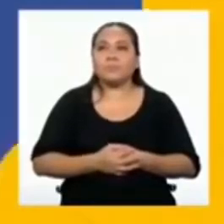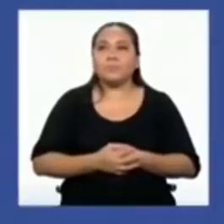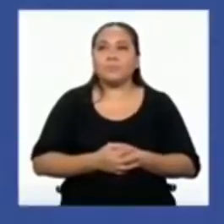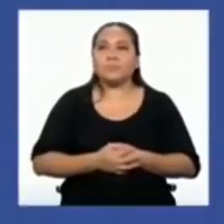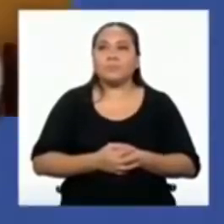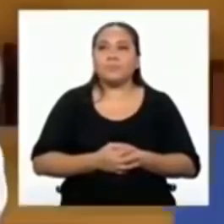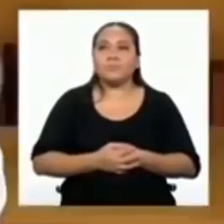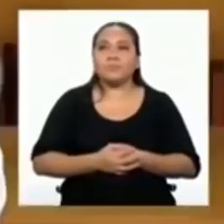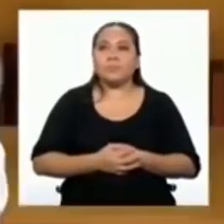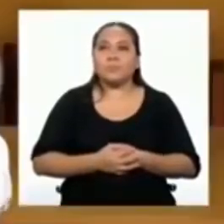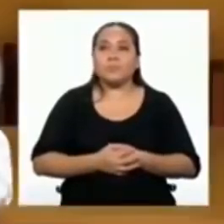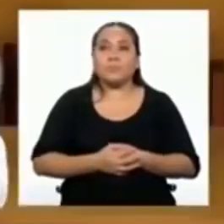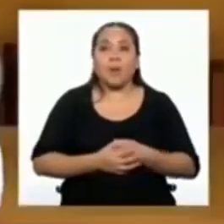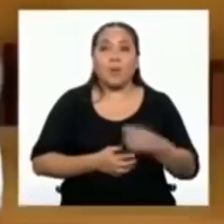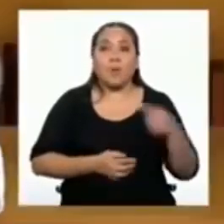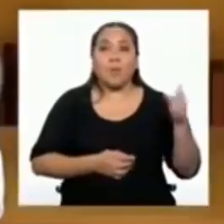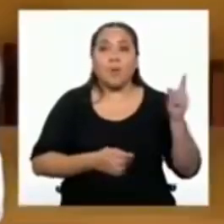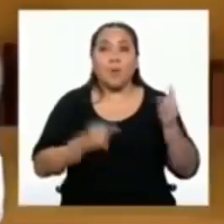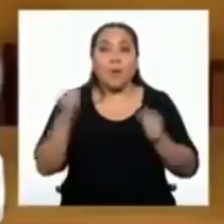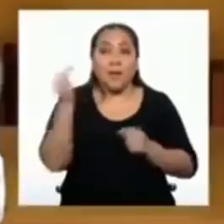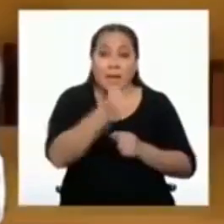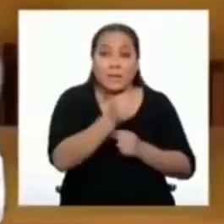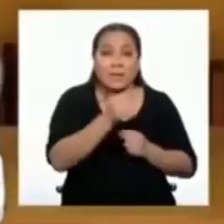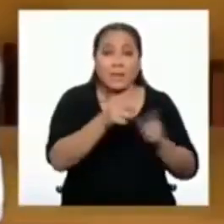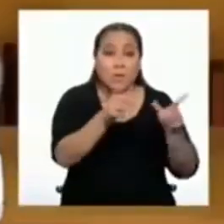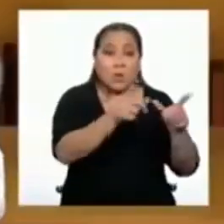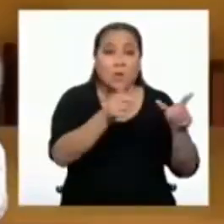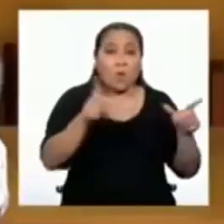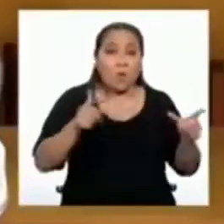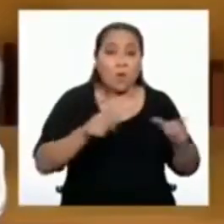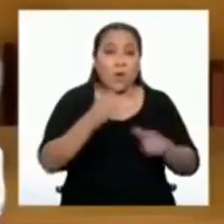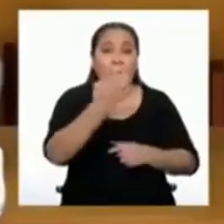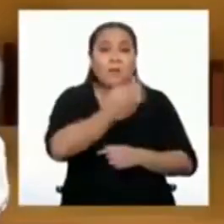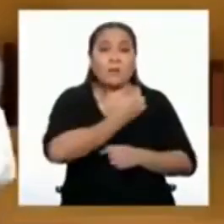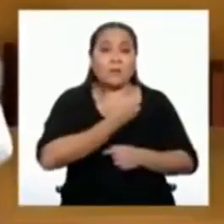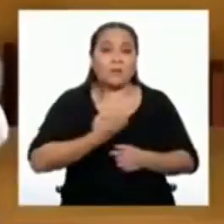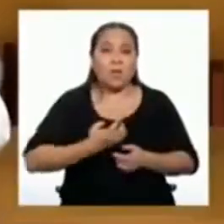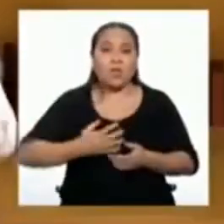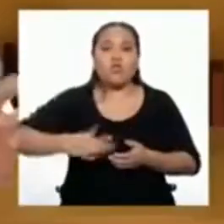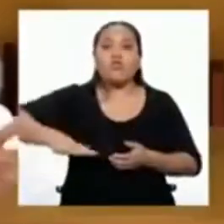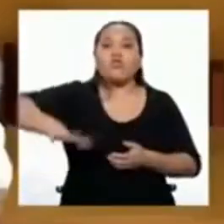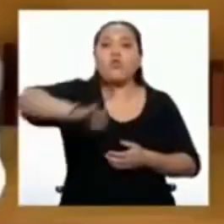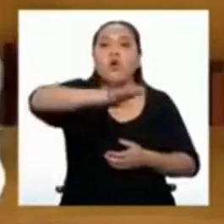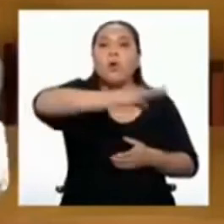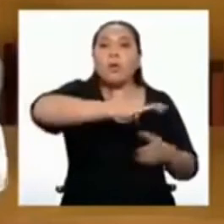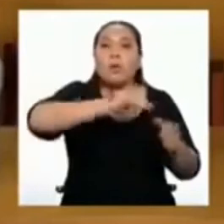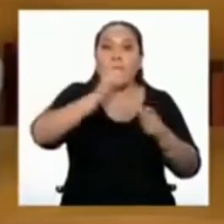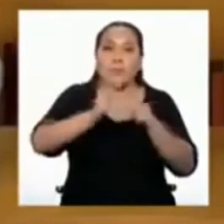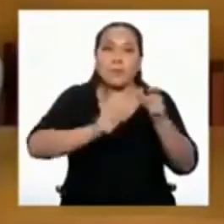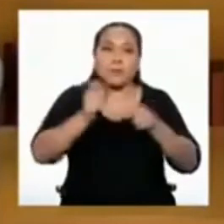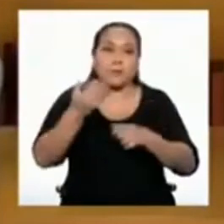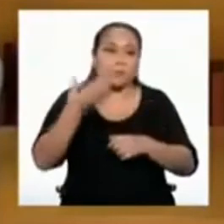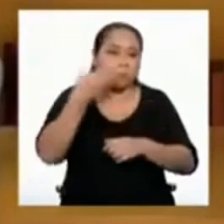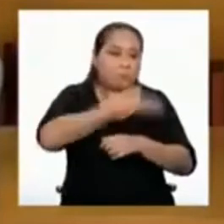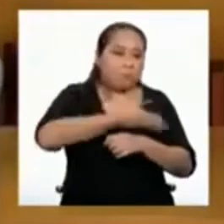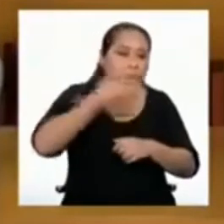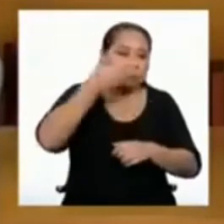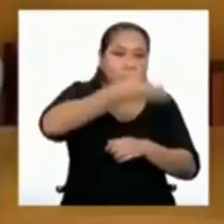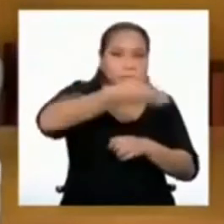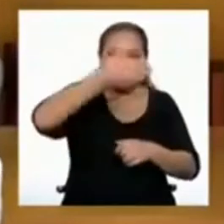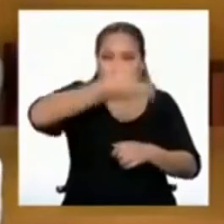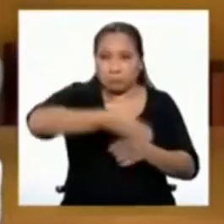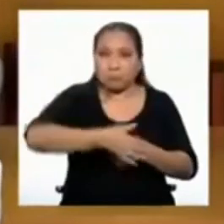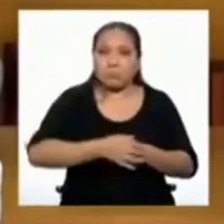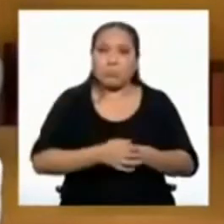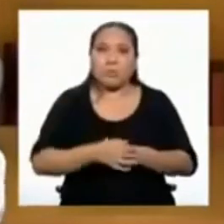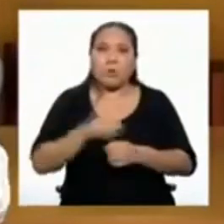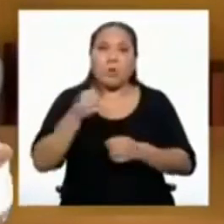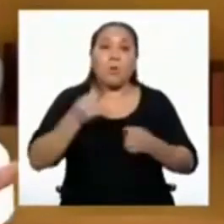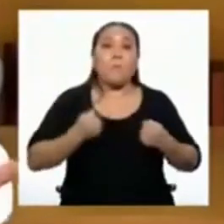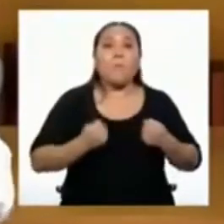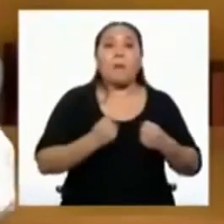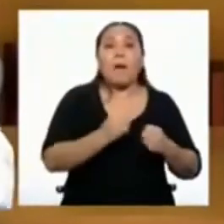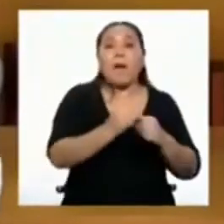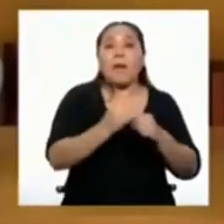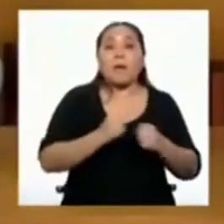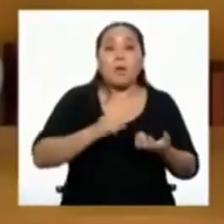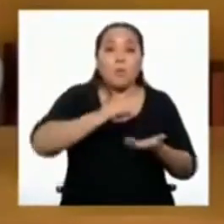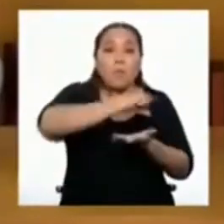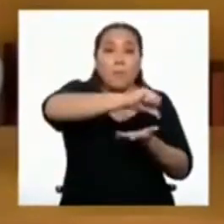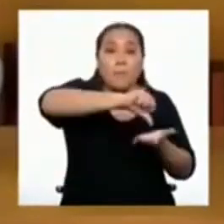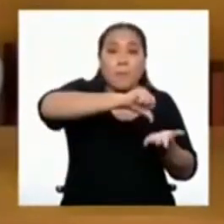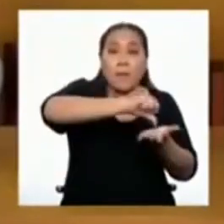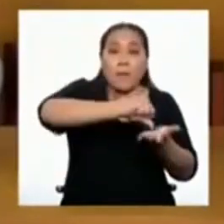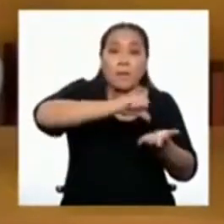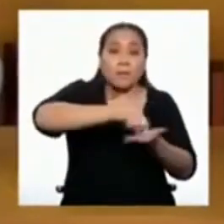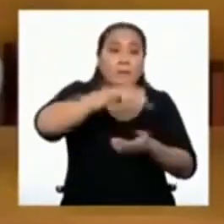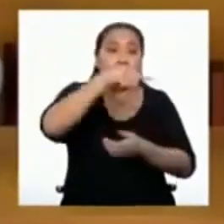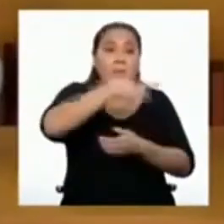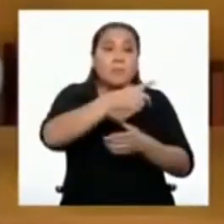Como el espacio público es de uso común, todas las personas o grupos pueden usarlo. Un parque, una plaza,